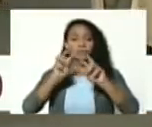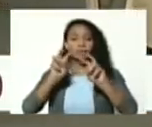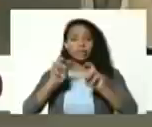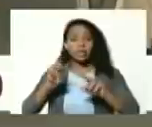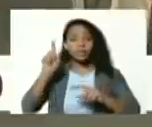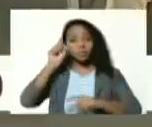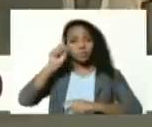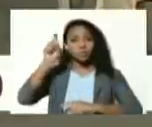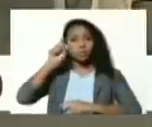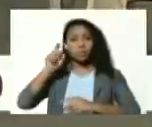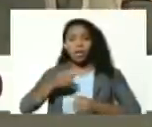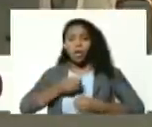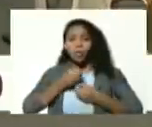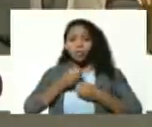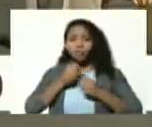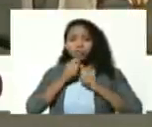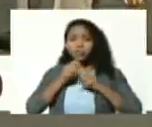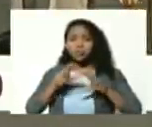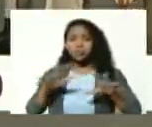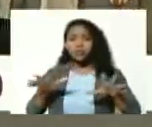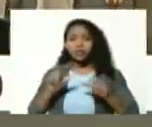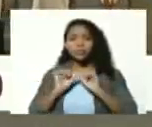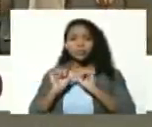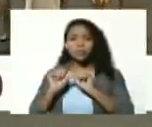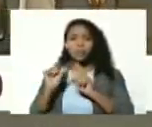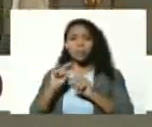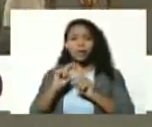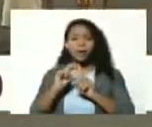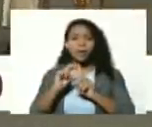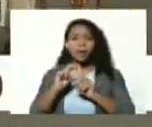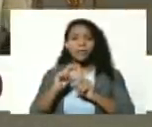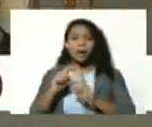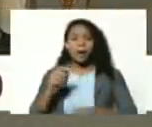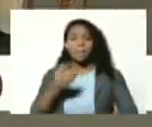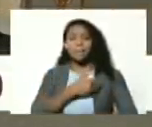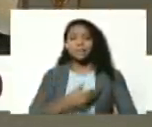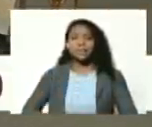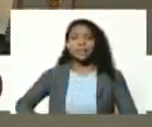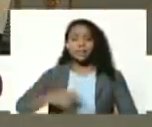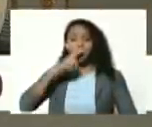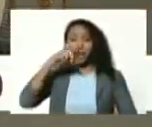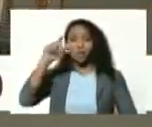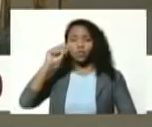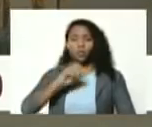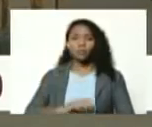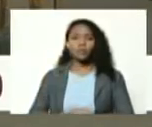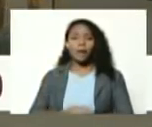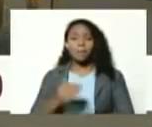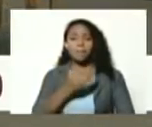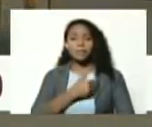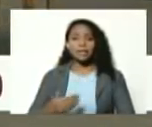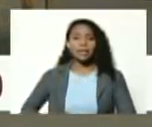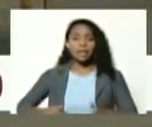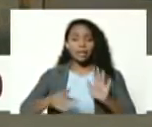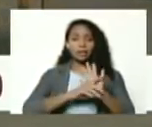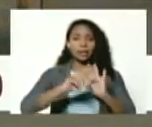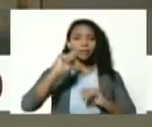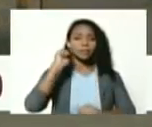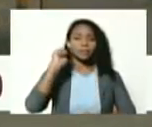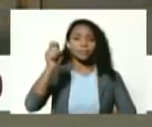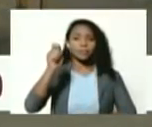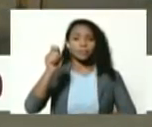enseñanza la difusión de la memoria nacional palabras del ciudadano Nicolás Maduro Moros presidente constitucional